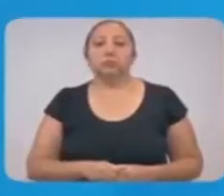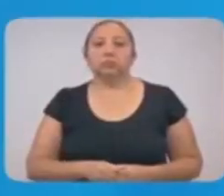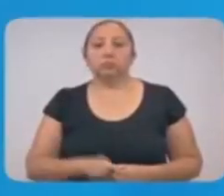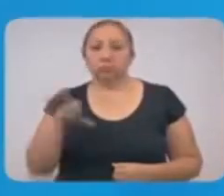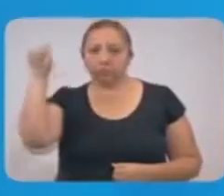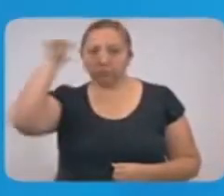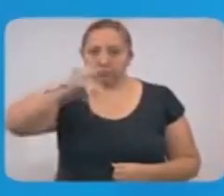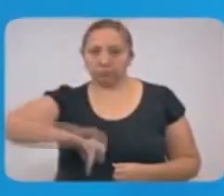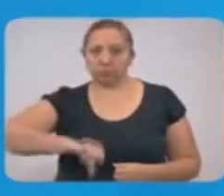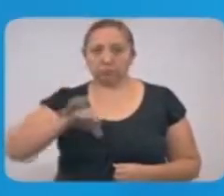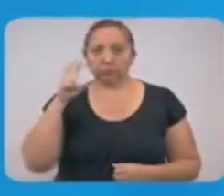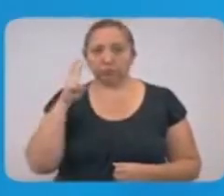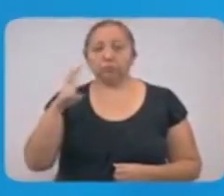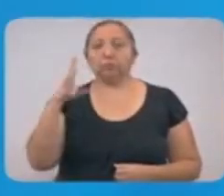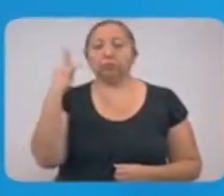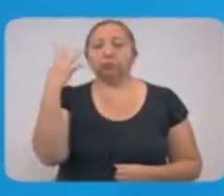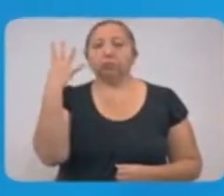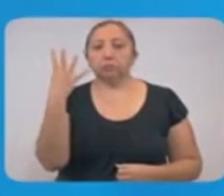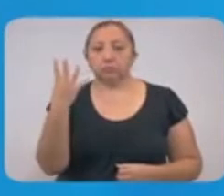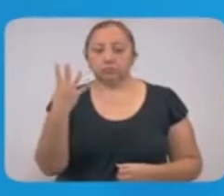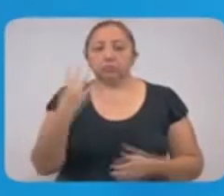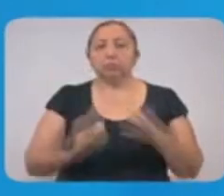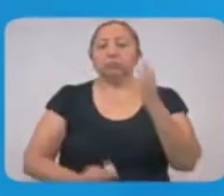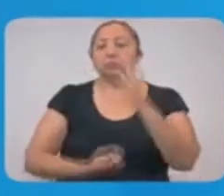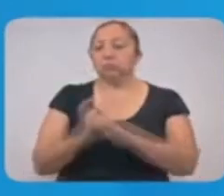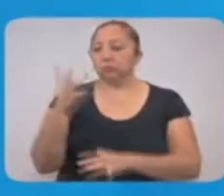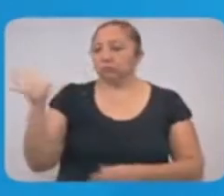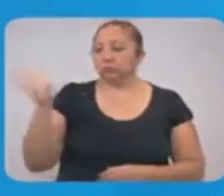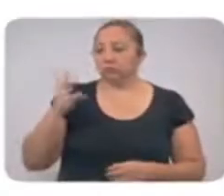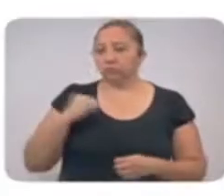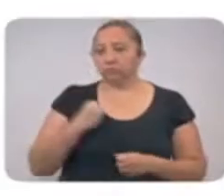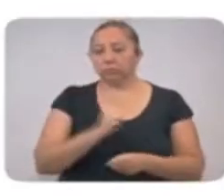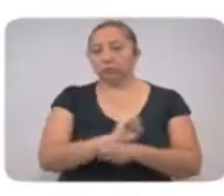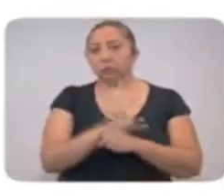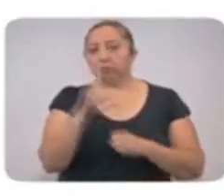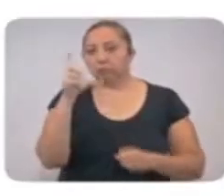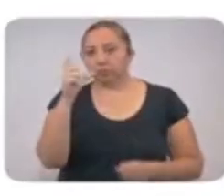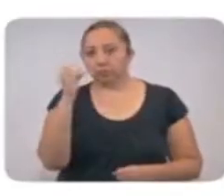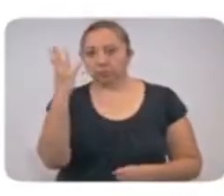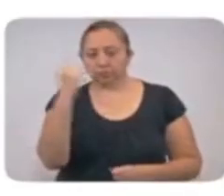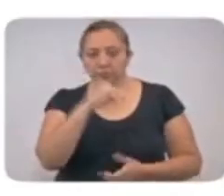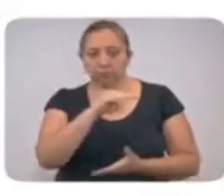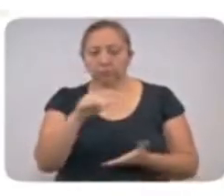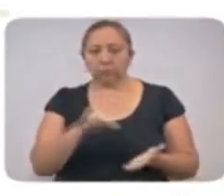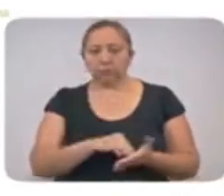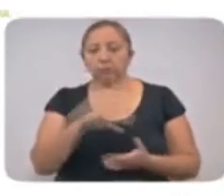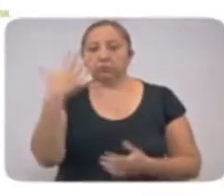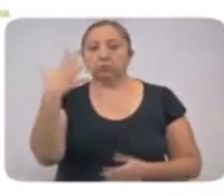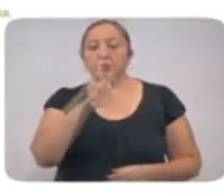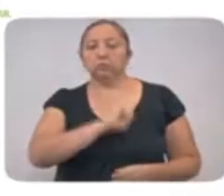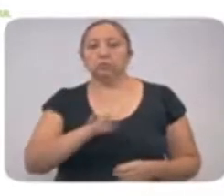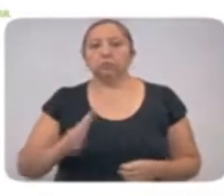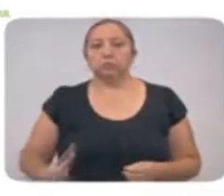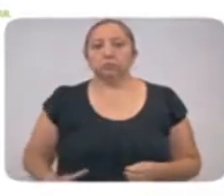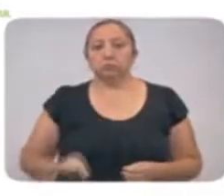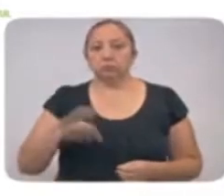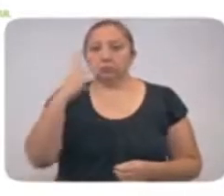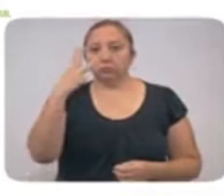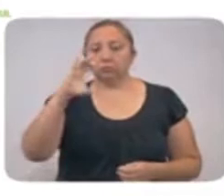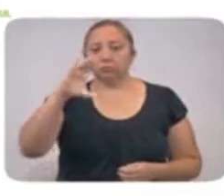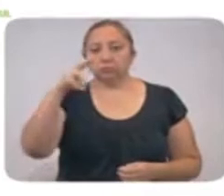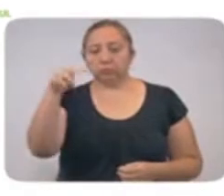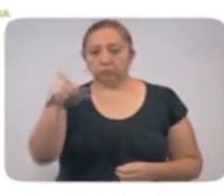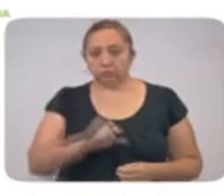Hoy se detectaron 54 nuevos contagios de coronavirus, 29 en Mérida, 5 en Humán, 3 en